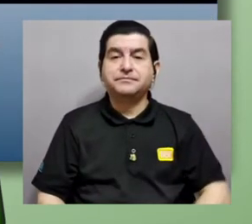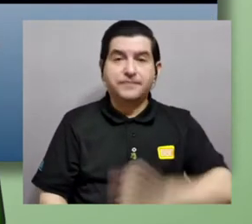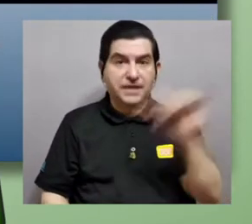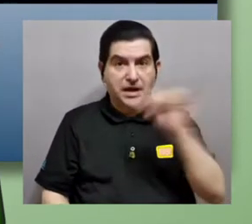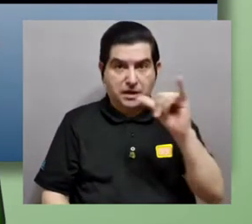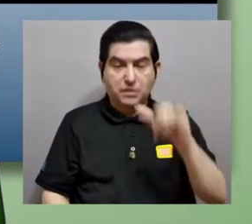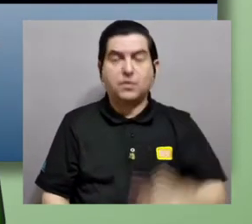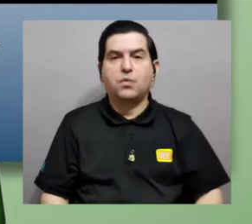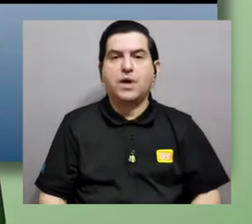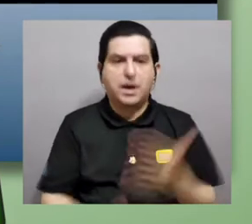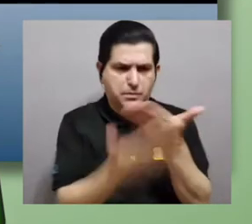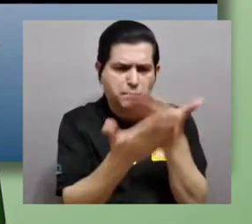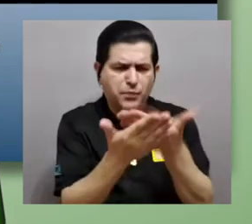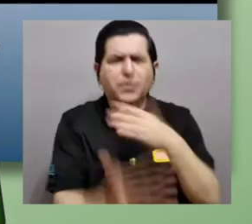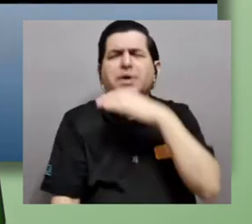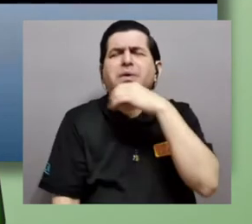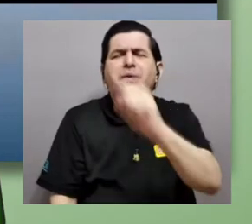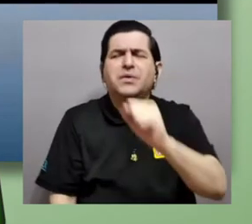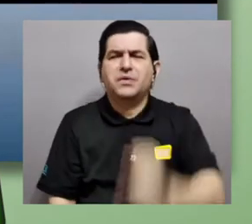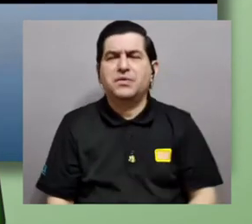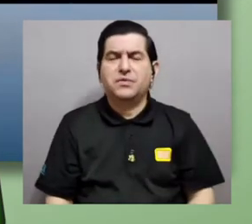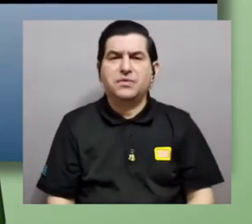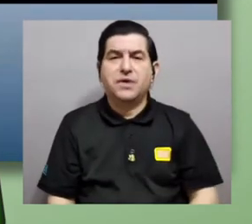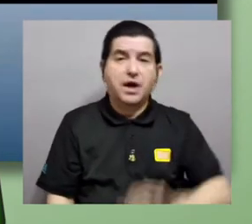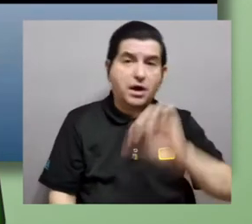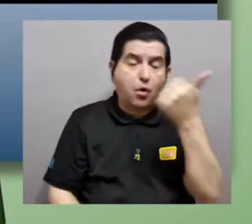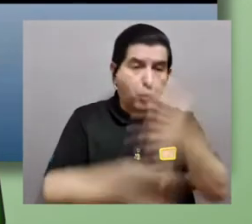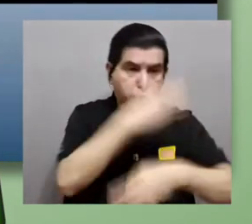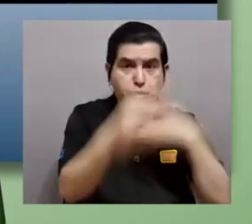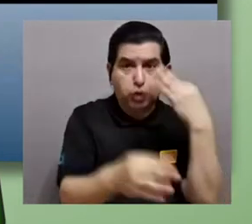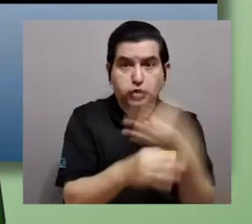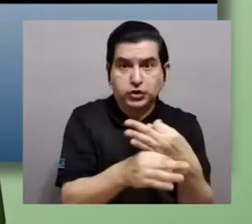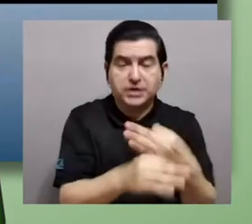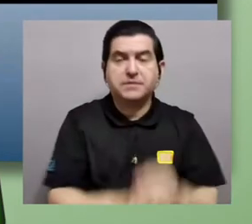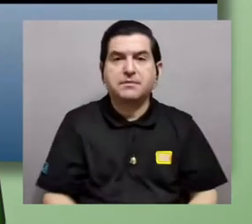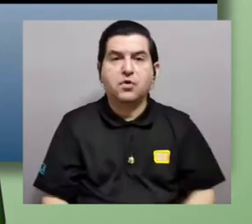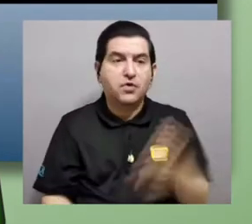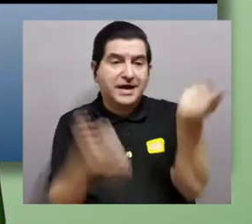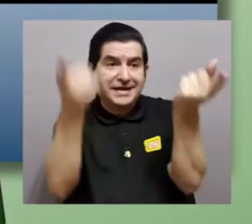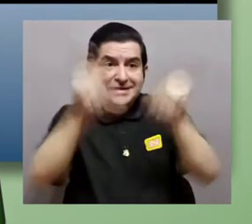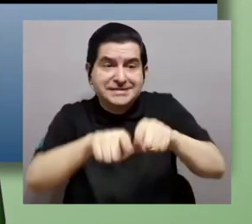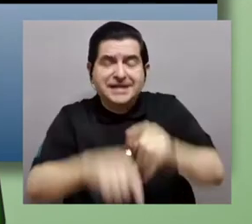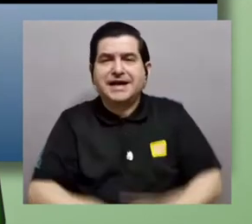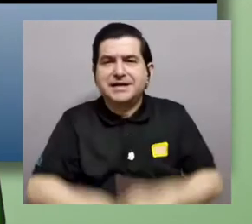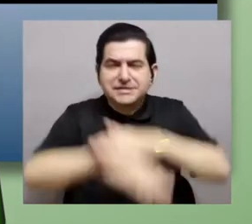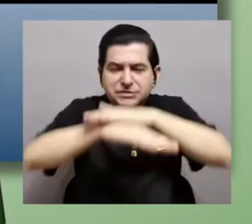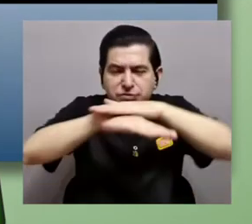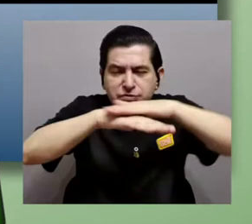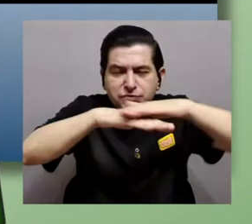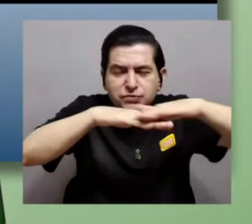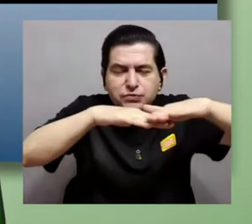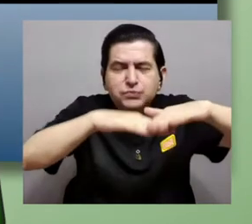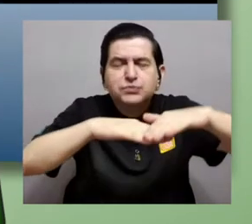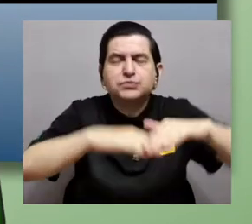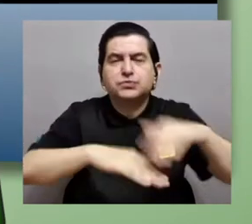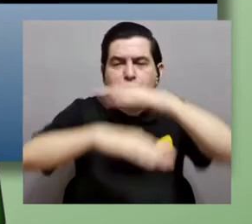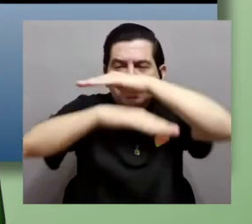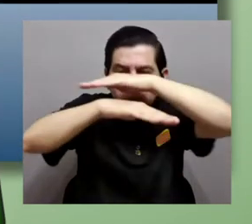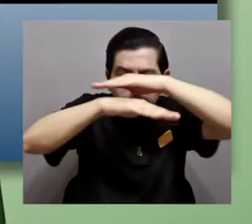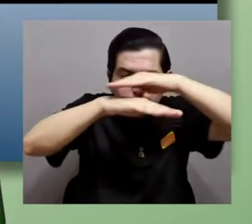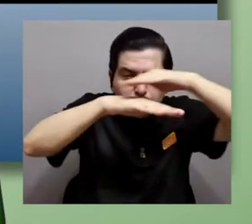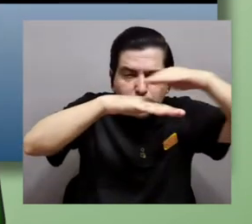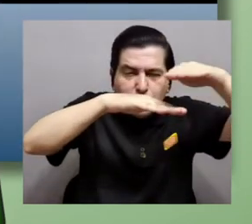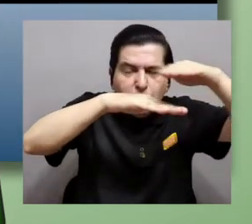También, como evidencias bien antiguas, son los estromatolitos, que son capas de sedimentos finamente